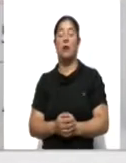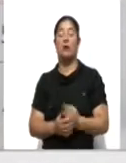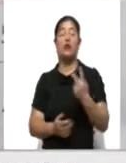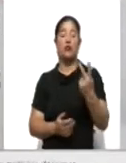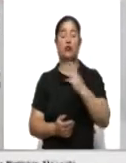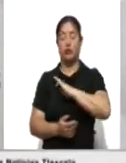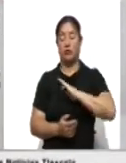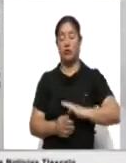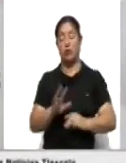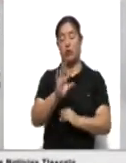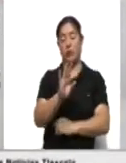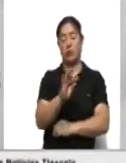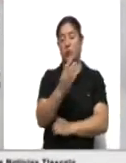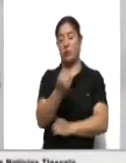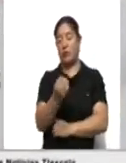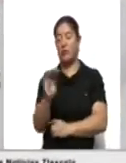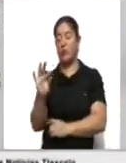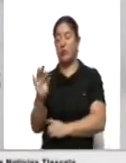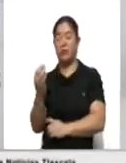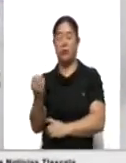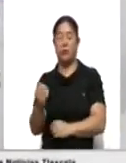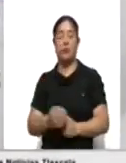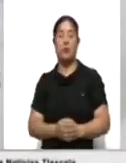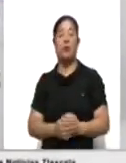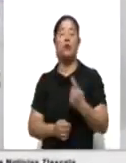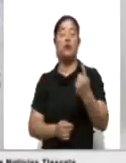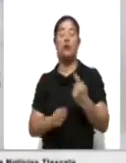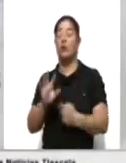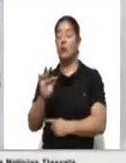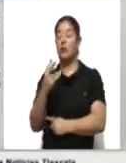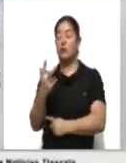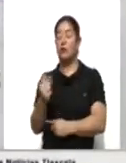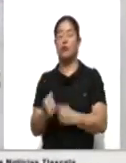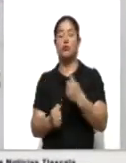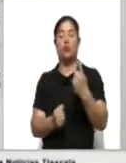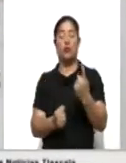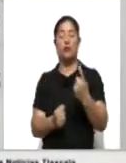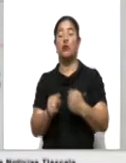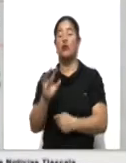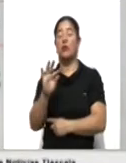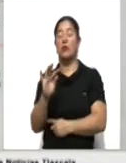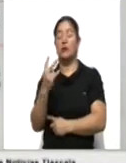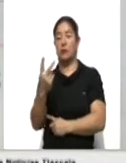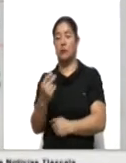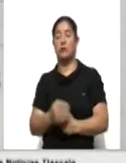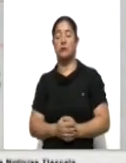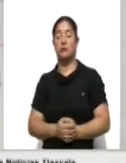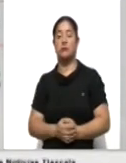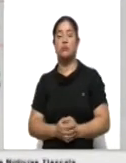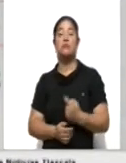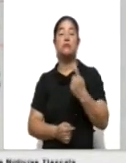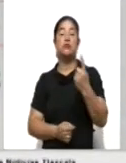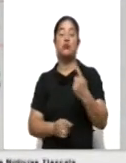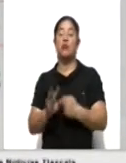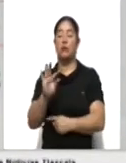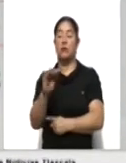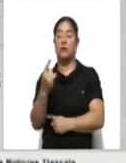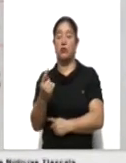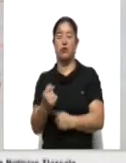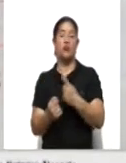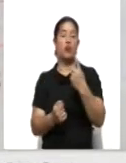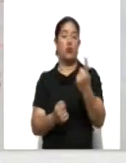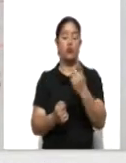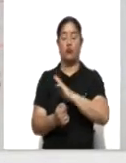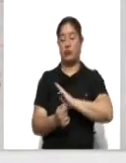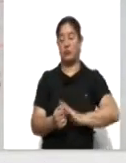y Santorum 49, Citlaltepec 48, Santa Polonia Tacalco 42, Mazatecoxco 41, Muñoz